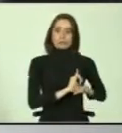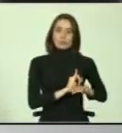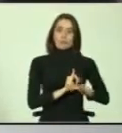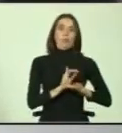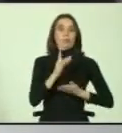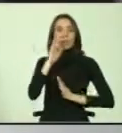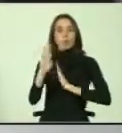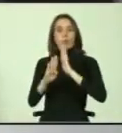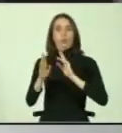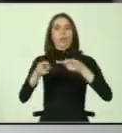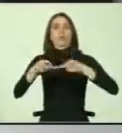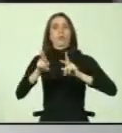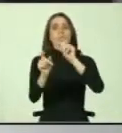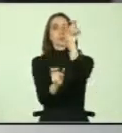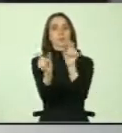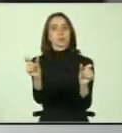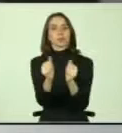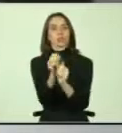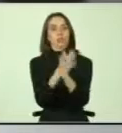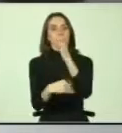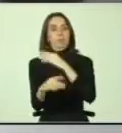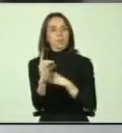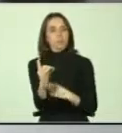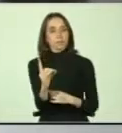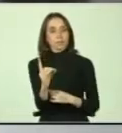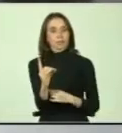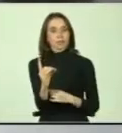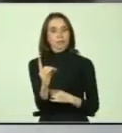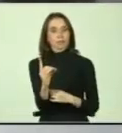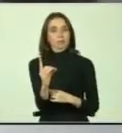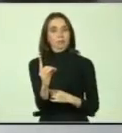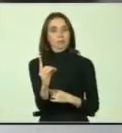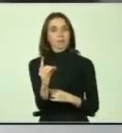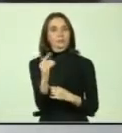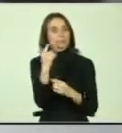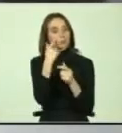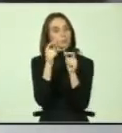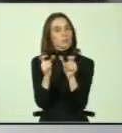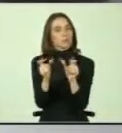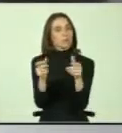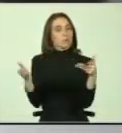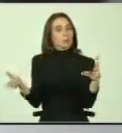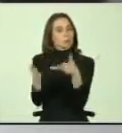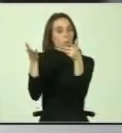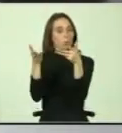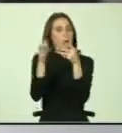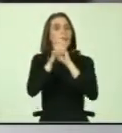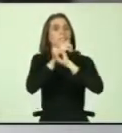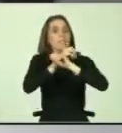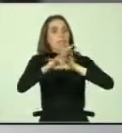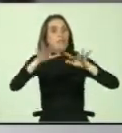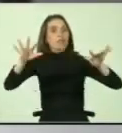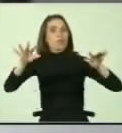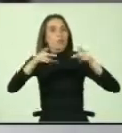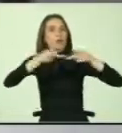resguardar los derechos de las personas con discapacidad y velar por la promoción y difusión de estos.